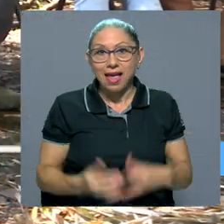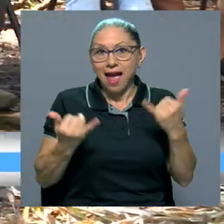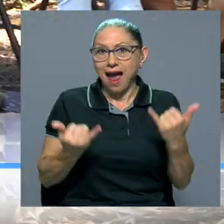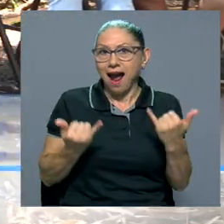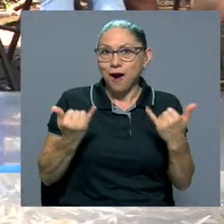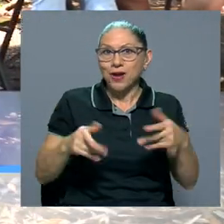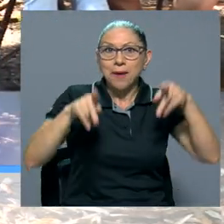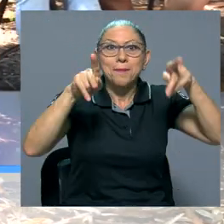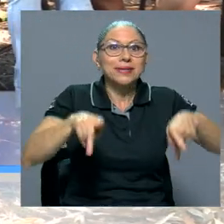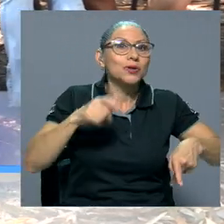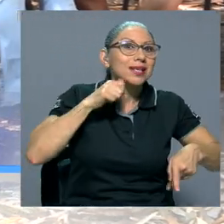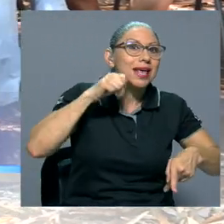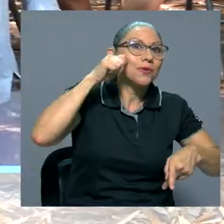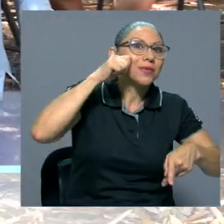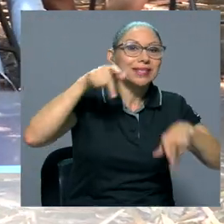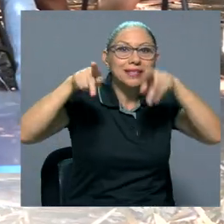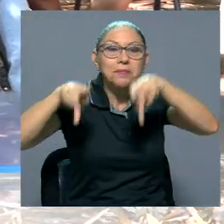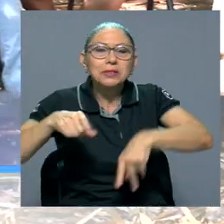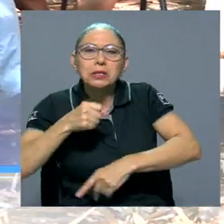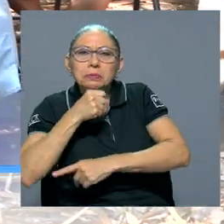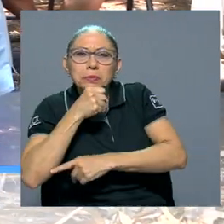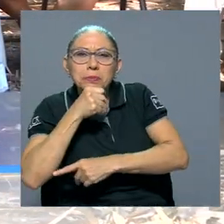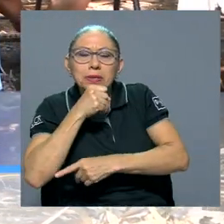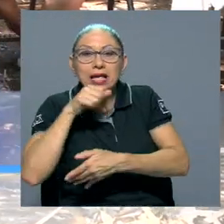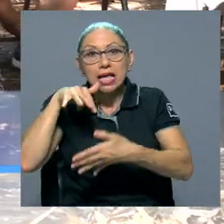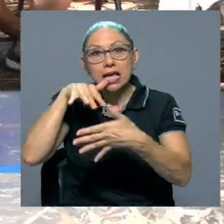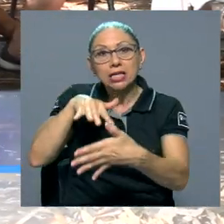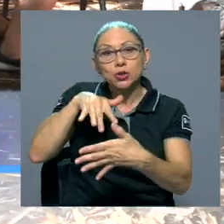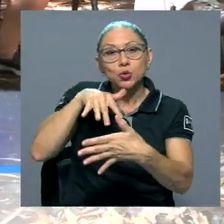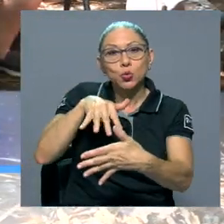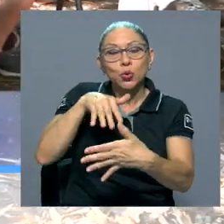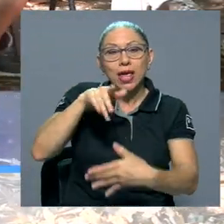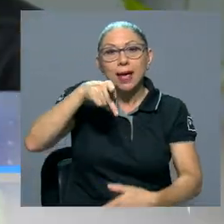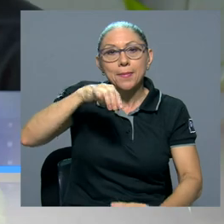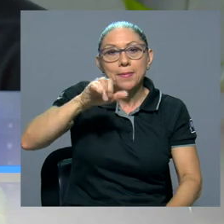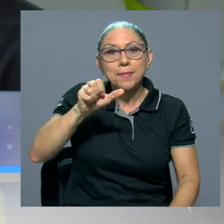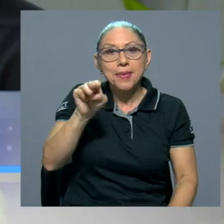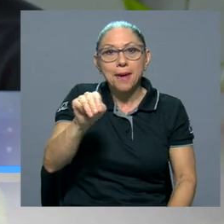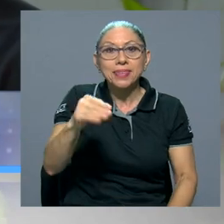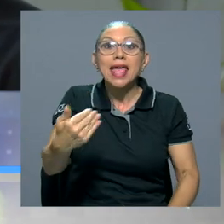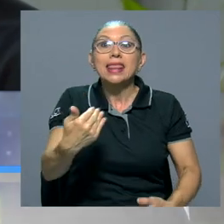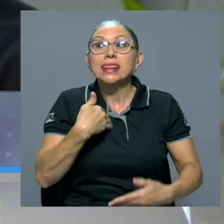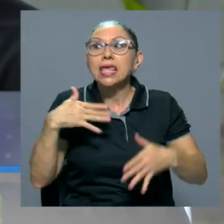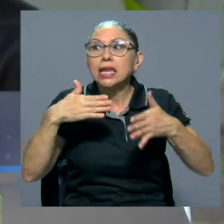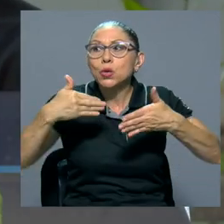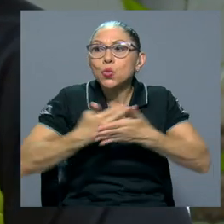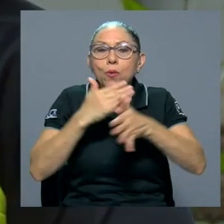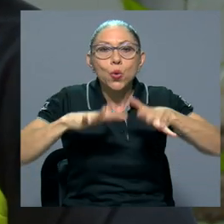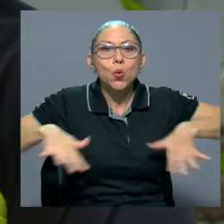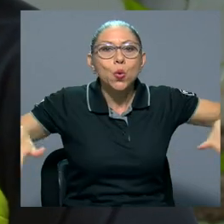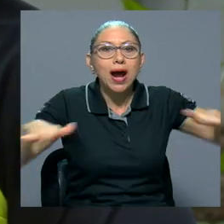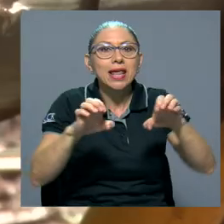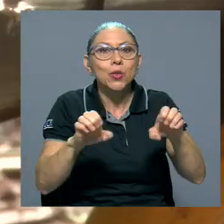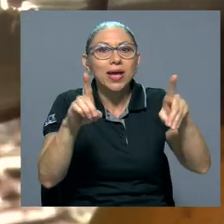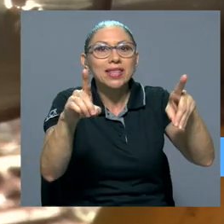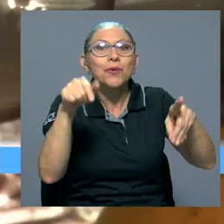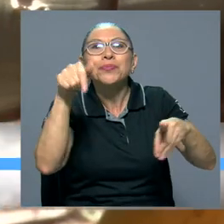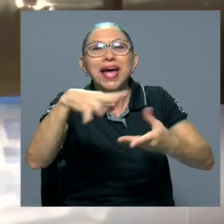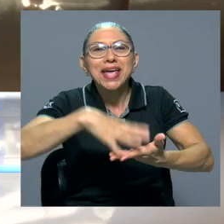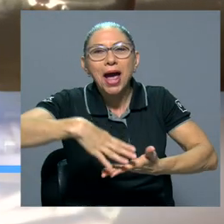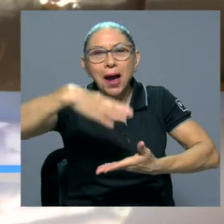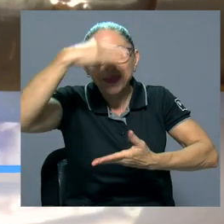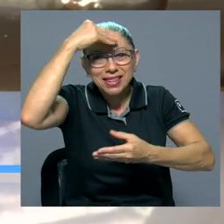Ahora, los adultos y adultos mayores estudiantes del PIAM cuentan con un nuevo espacio educativo en el que están